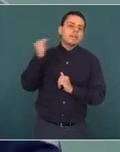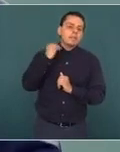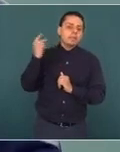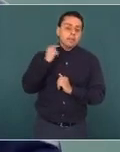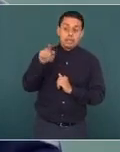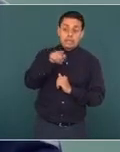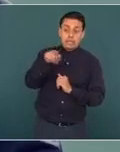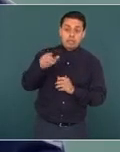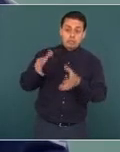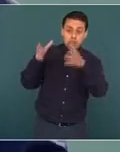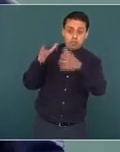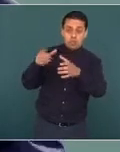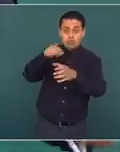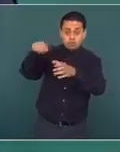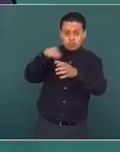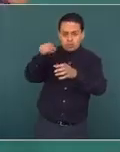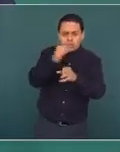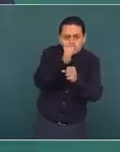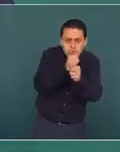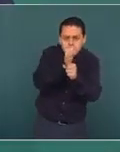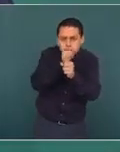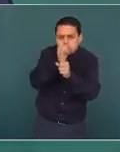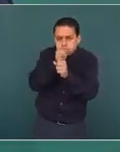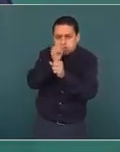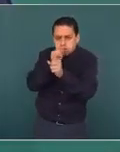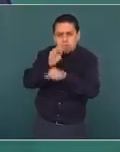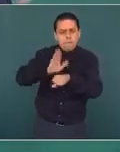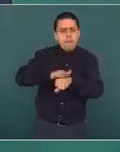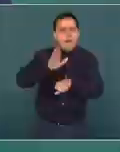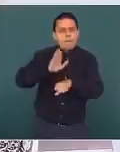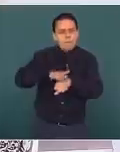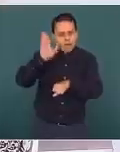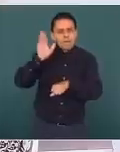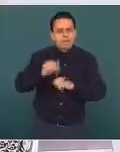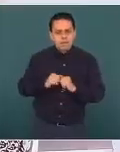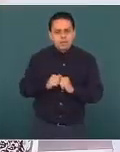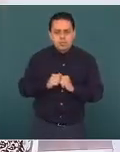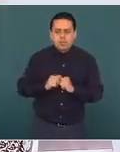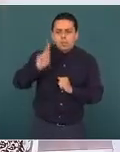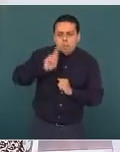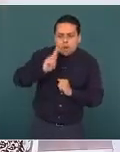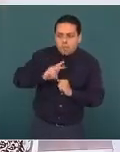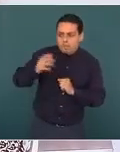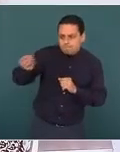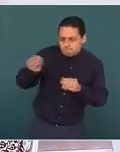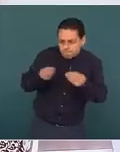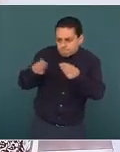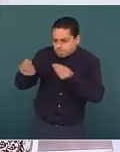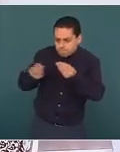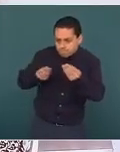recabe todas las pruebas que ahí se